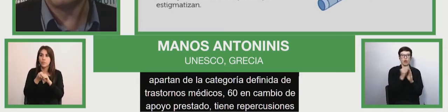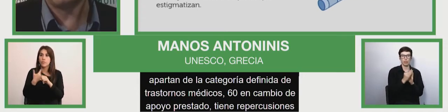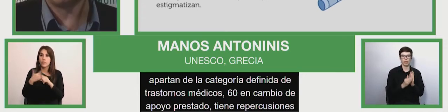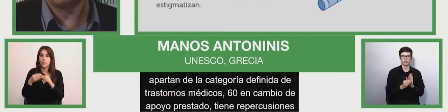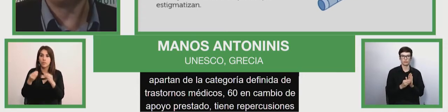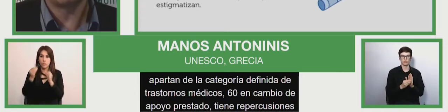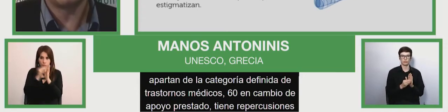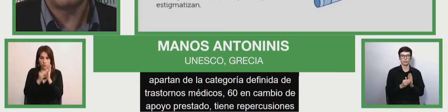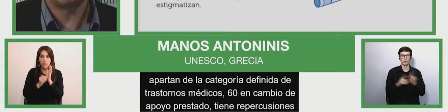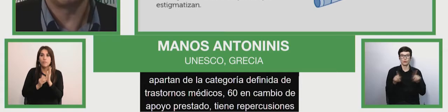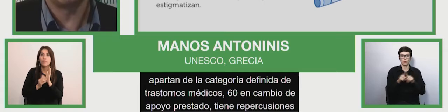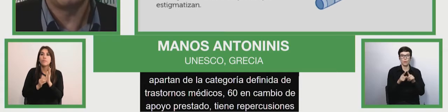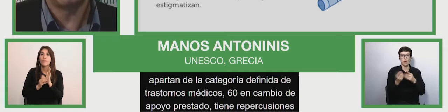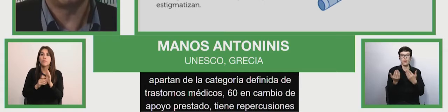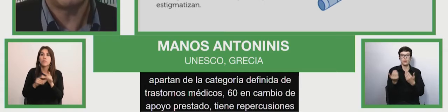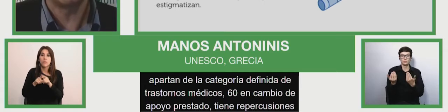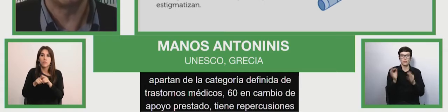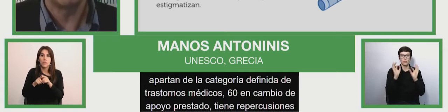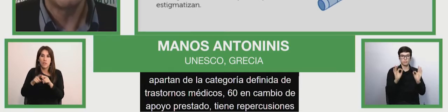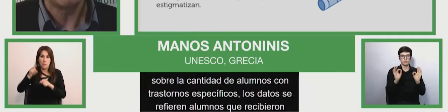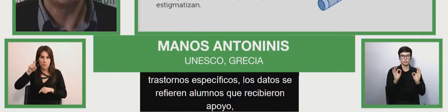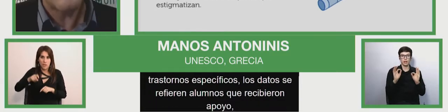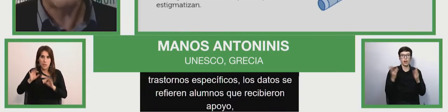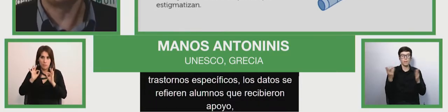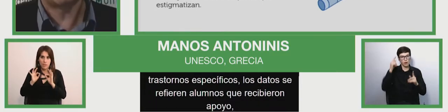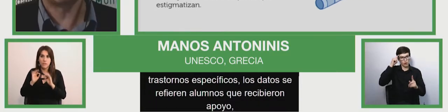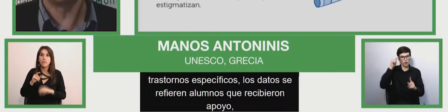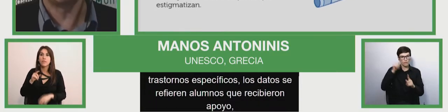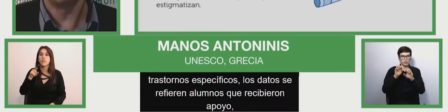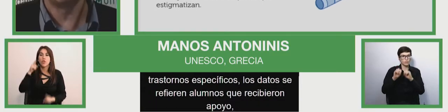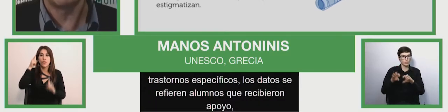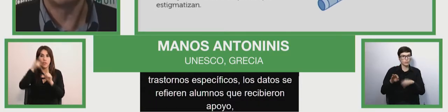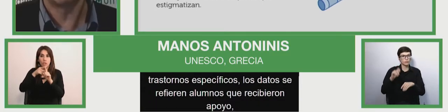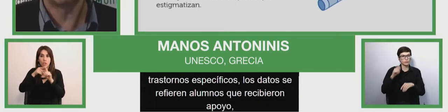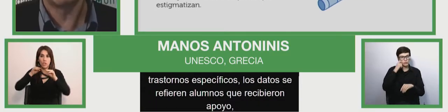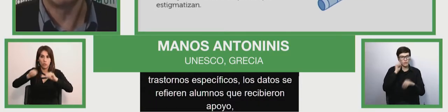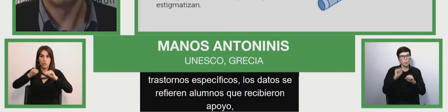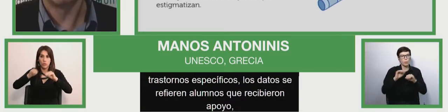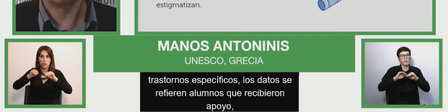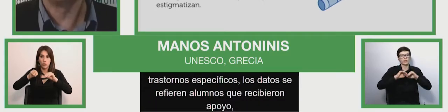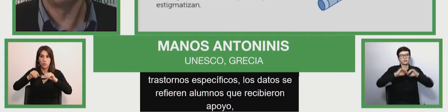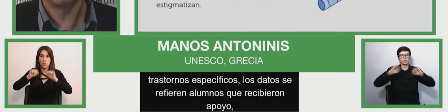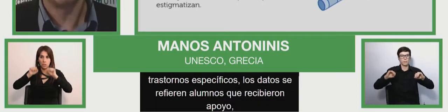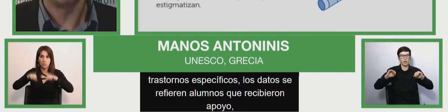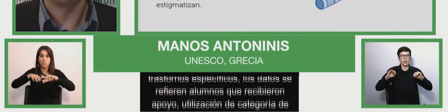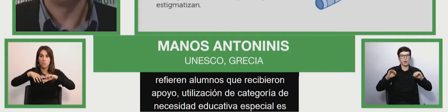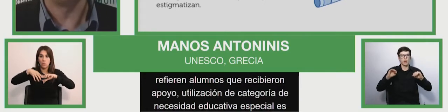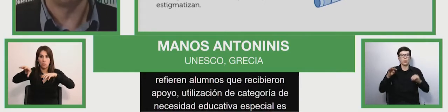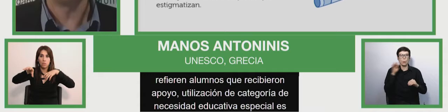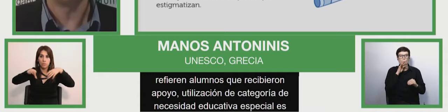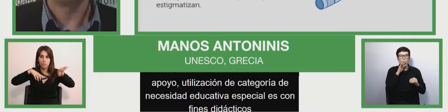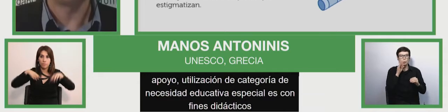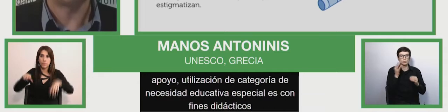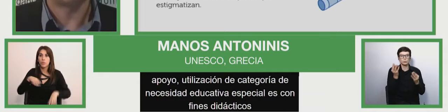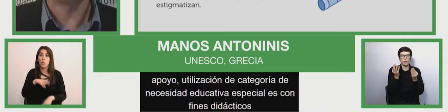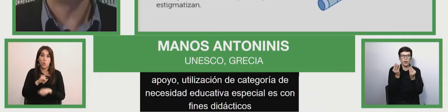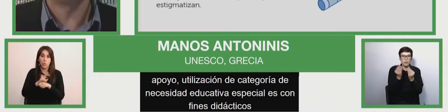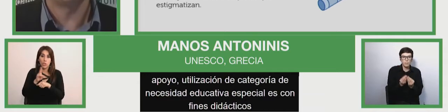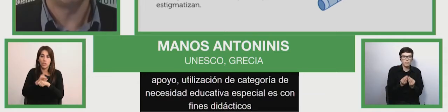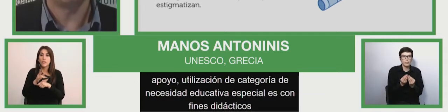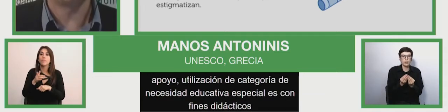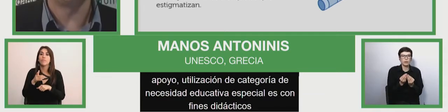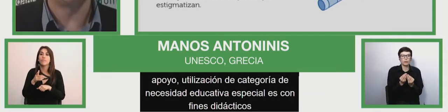educativas especiales con fines didácticos puede separarse del uso de una serie reducida de categorías para la